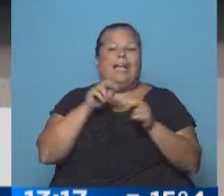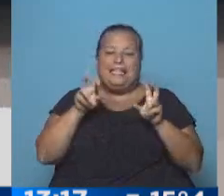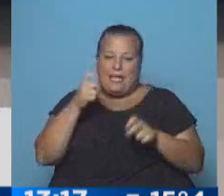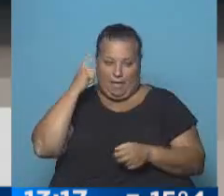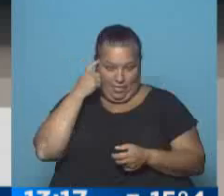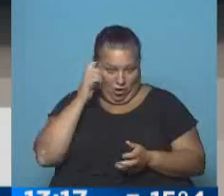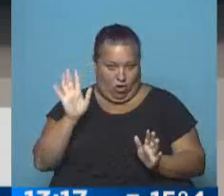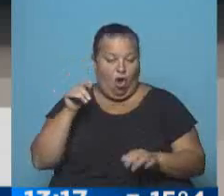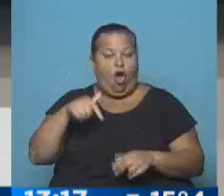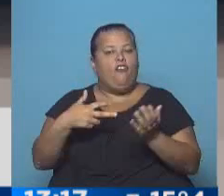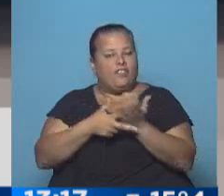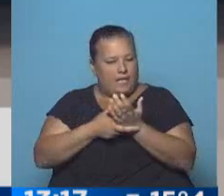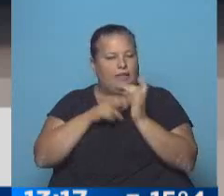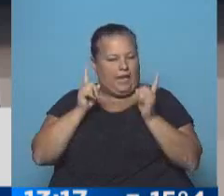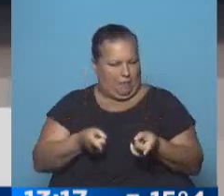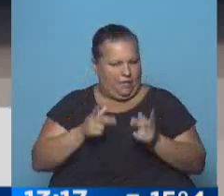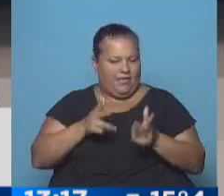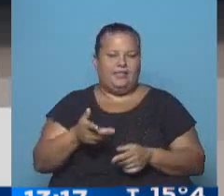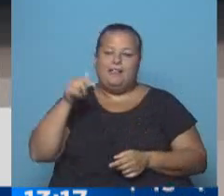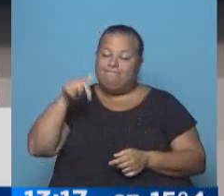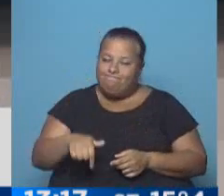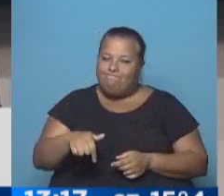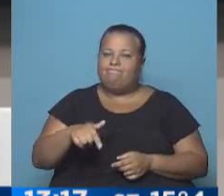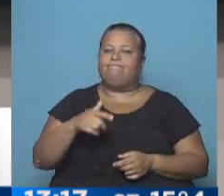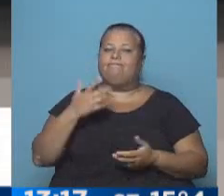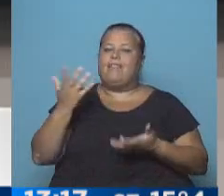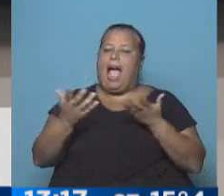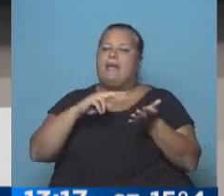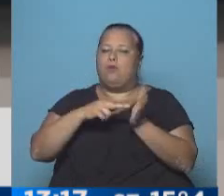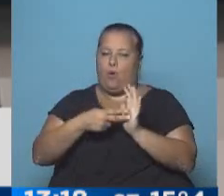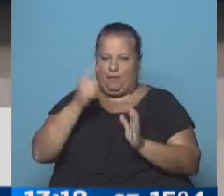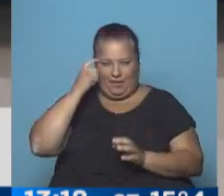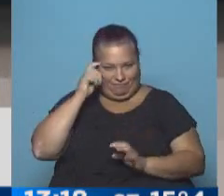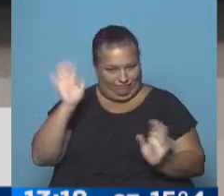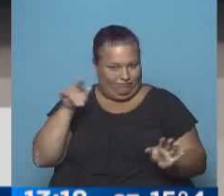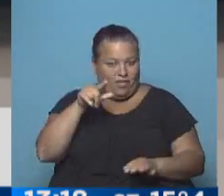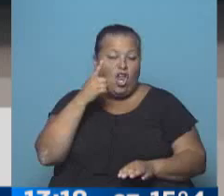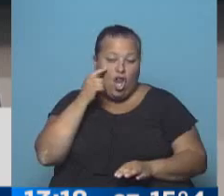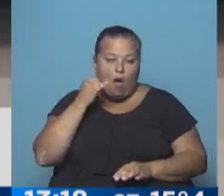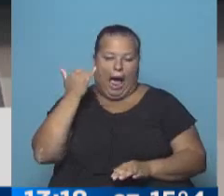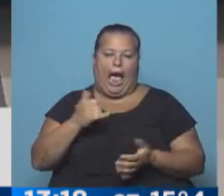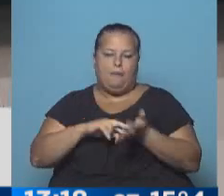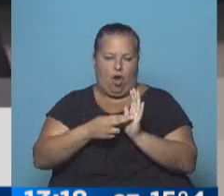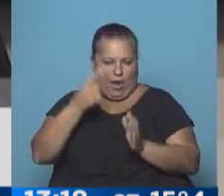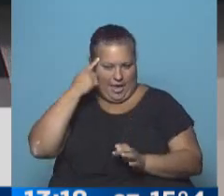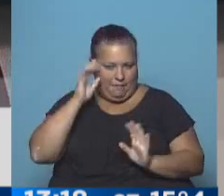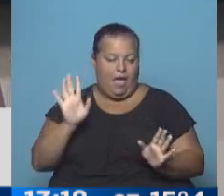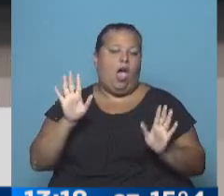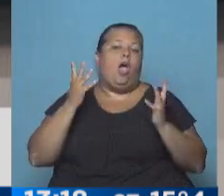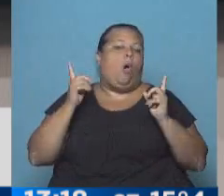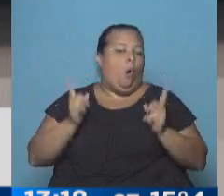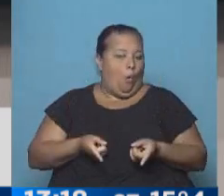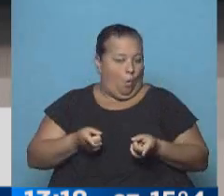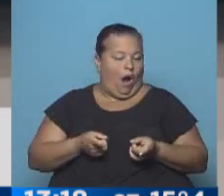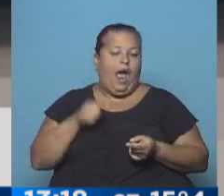psiquiátrico, que hoy el fiscal también lo dijo, que acá de por medio hay un problema psiquiátrico, al menos Alcaraz tendría un problema psiquiátrico. Obviamente